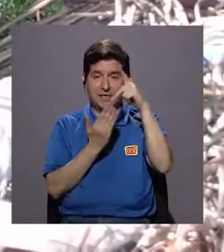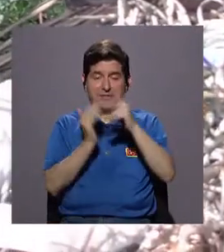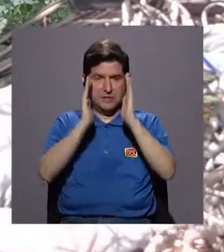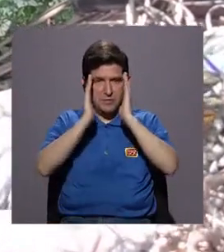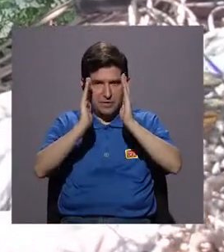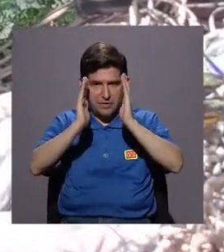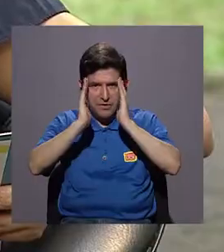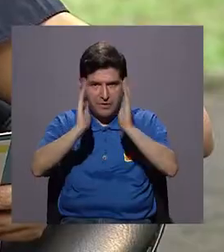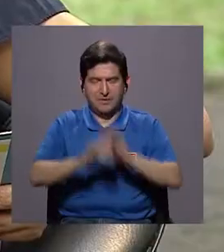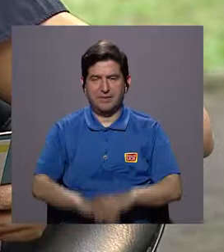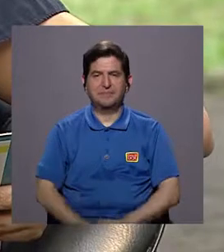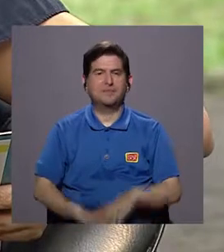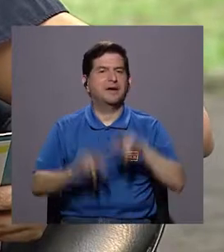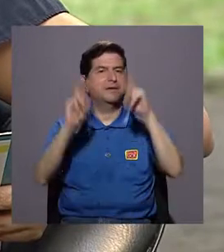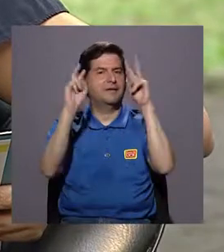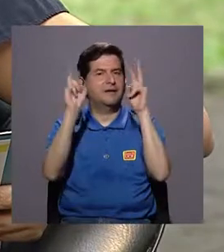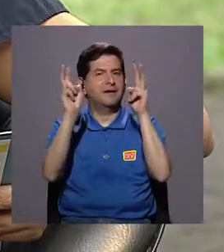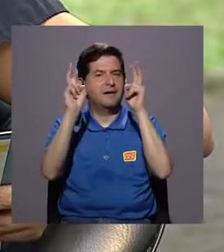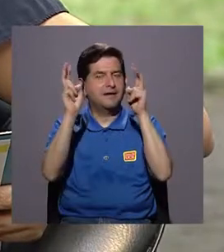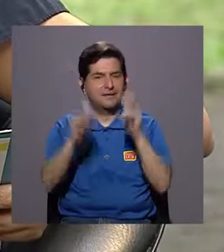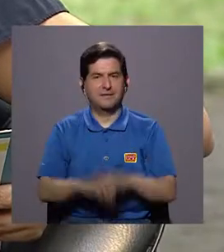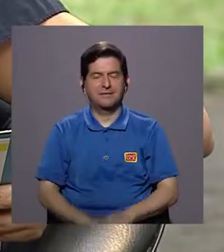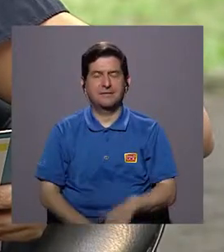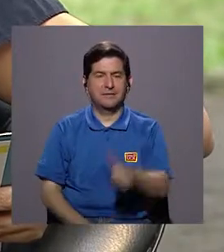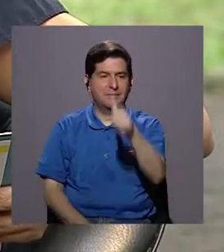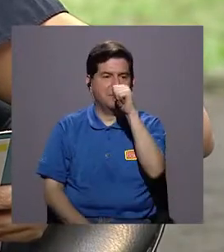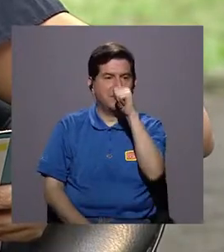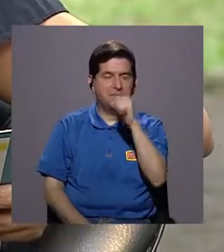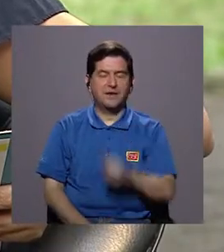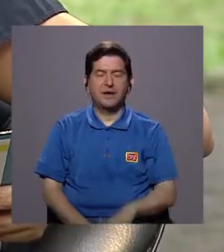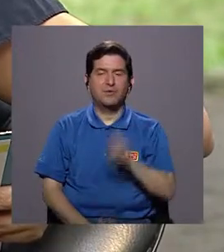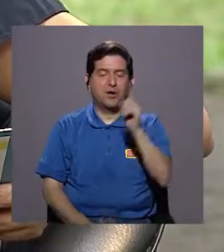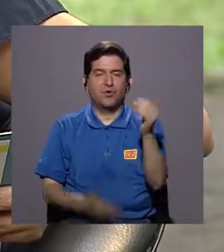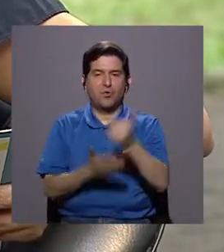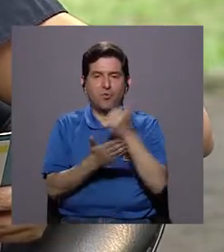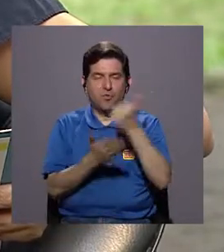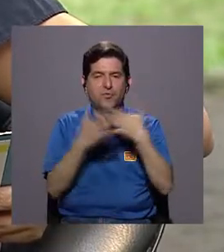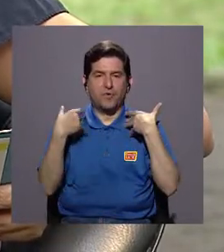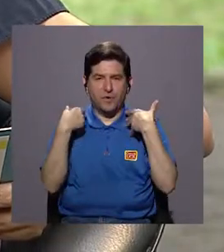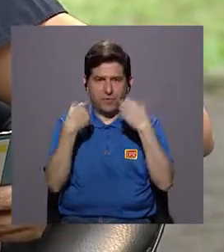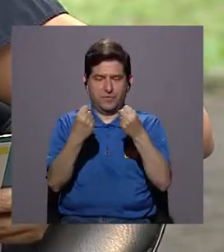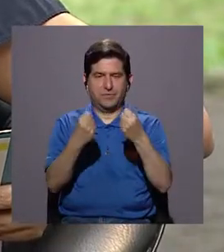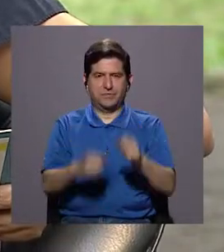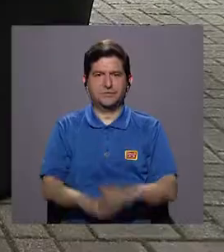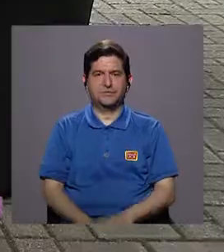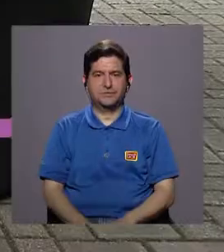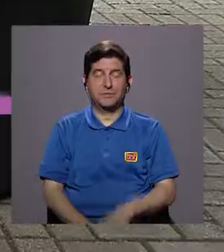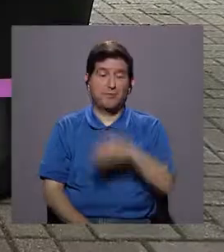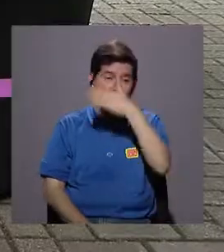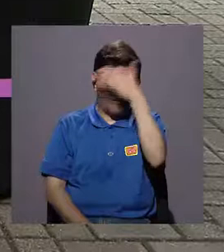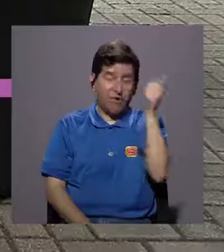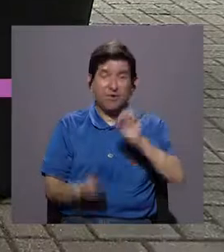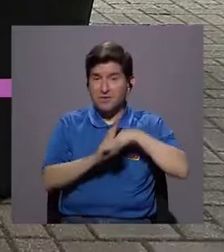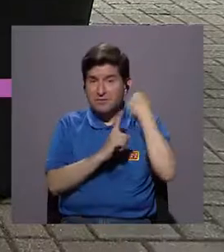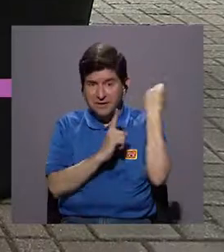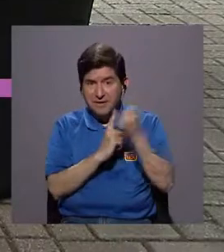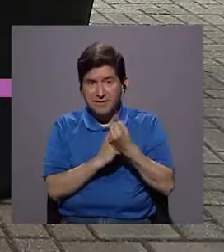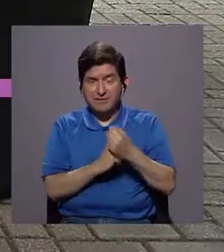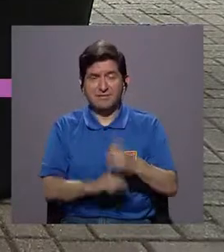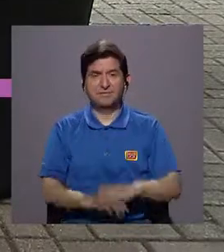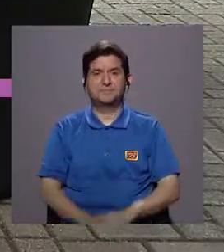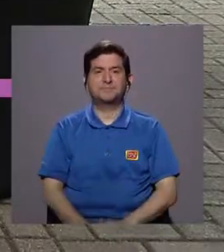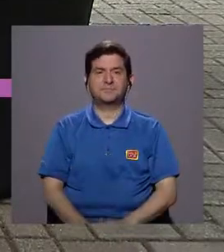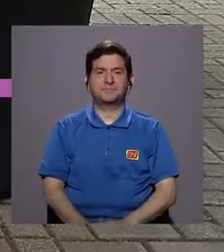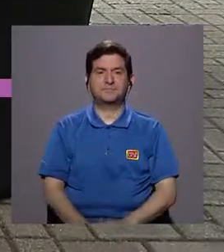nos escuchan, en el tema del agua como un recurso para nuestra salud. ¿Se nos olvida eso o se nos